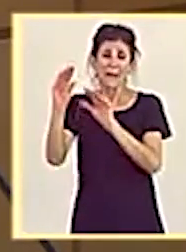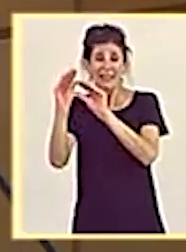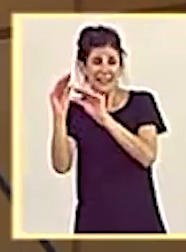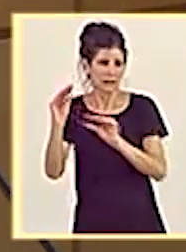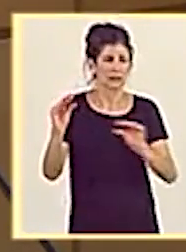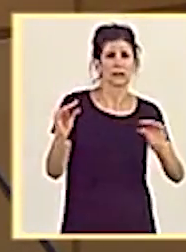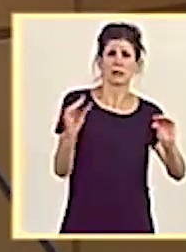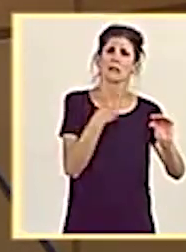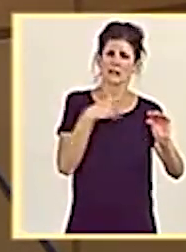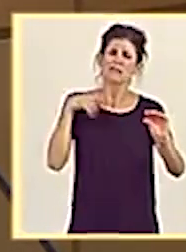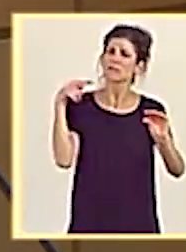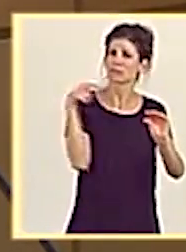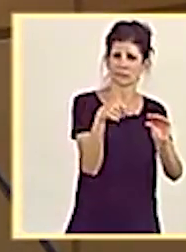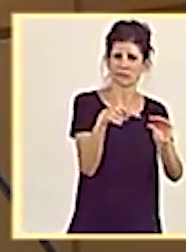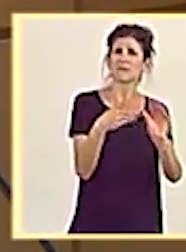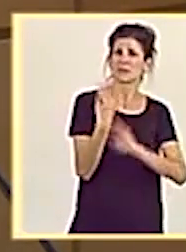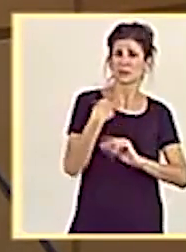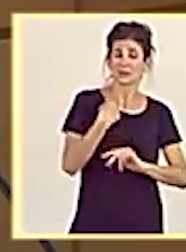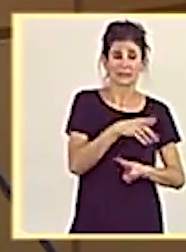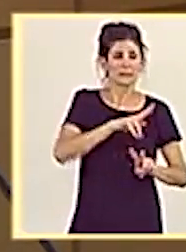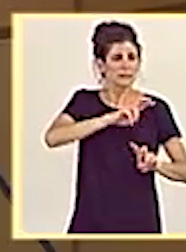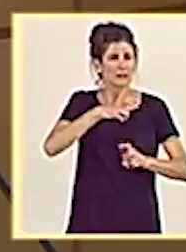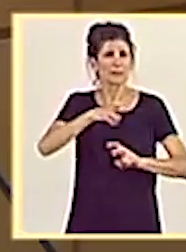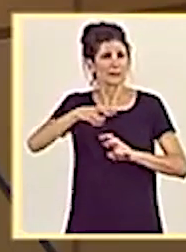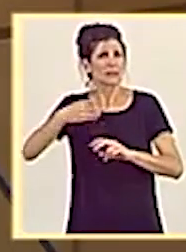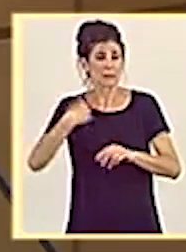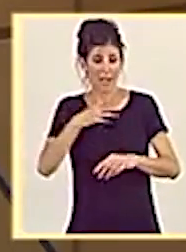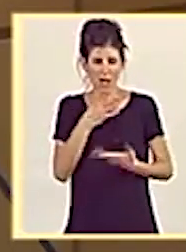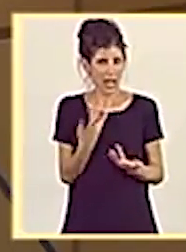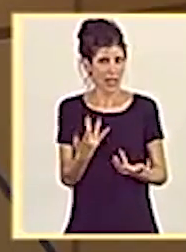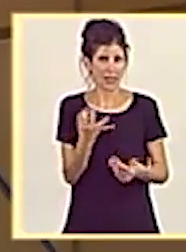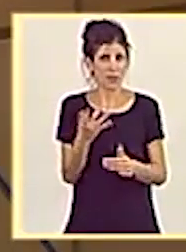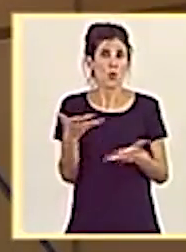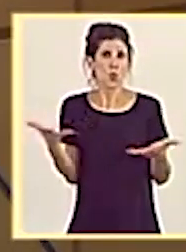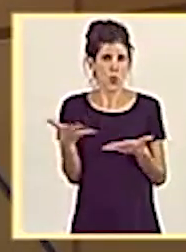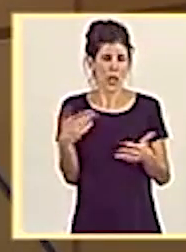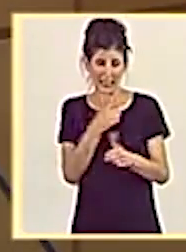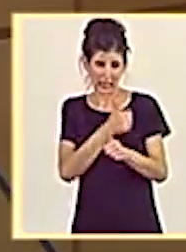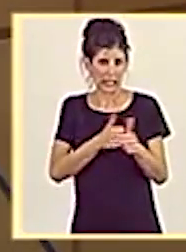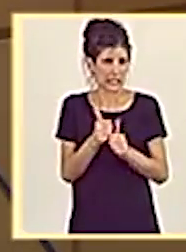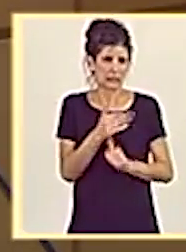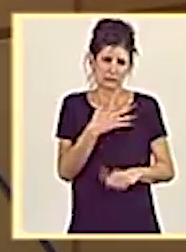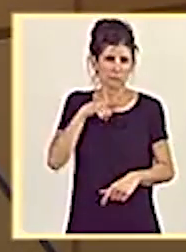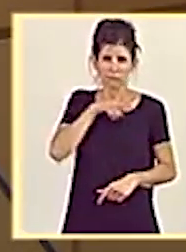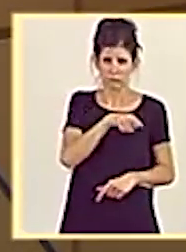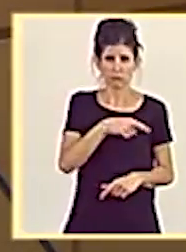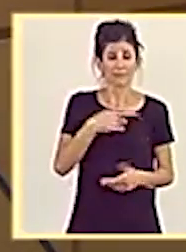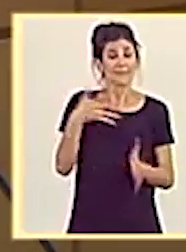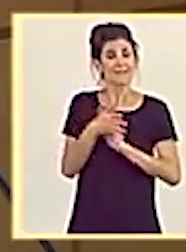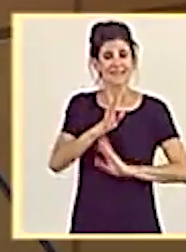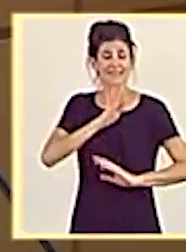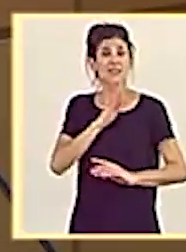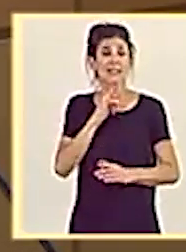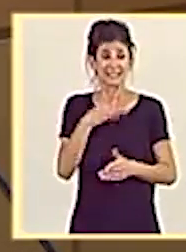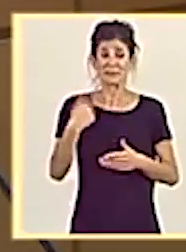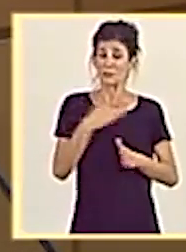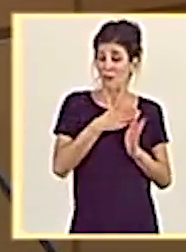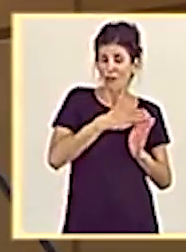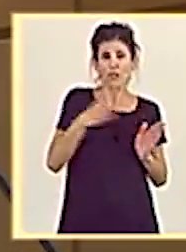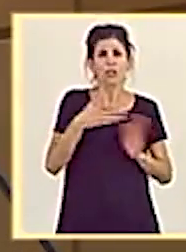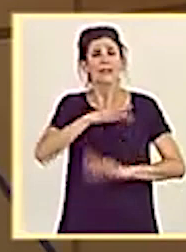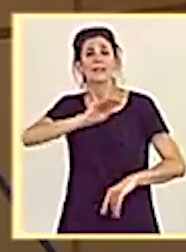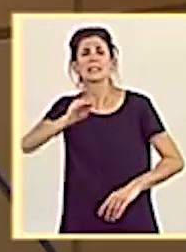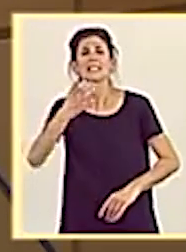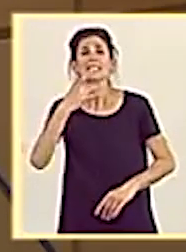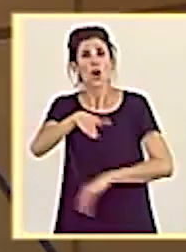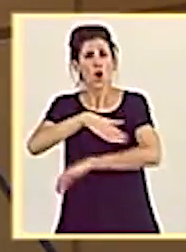importante se destine a realizar todas aquellas actuaciones inmediatas y urgentes que venía explicando. Por todo ello, preguntamos